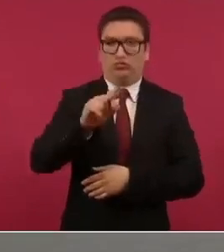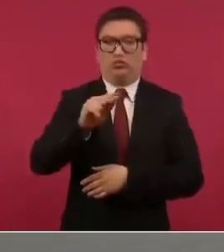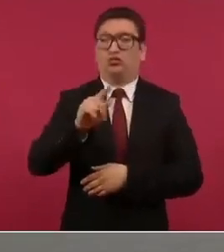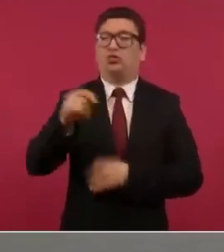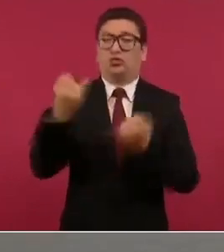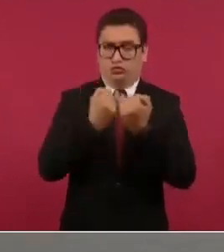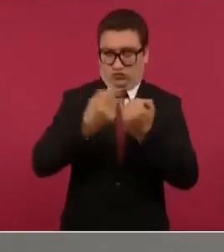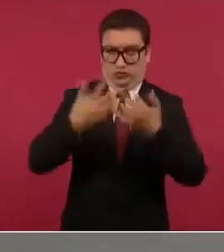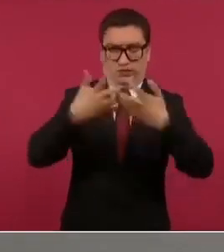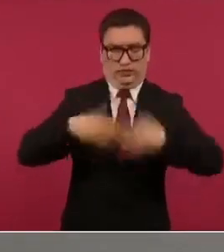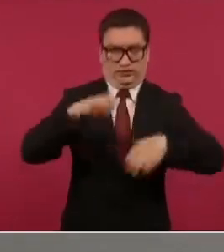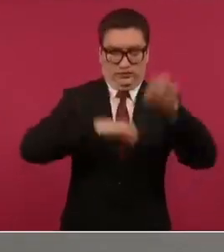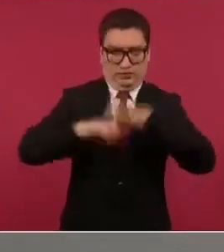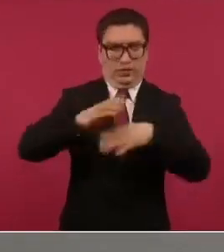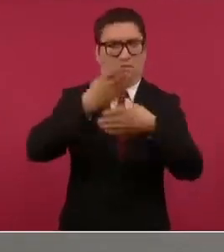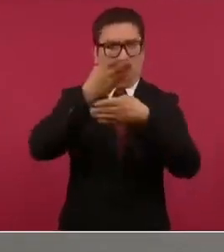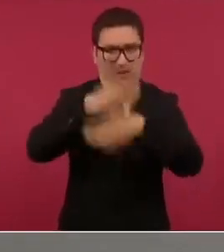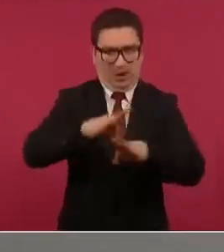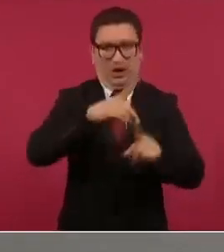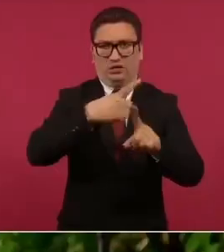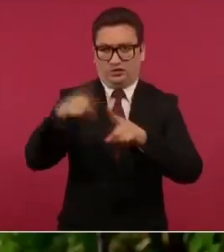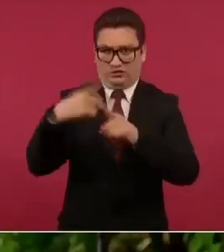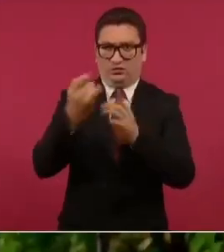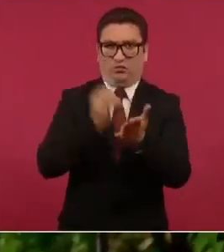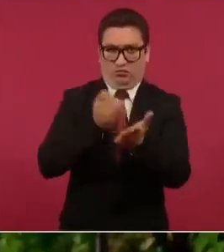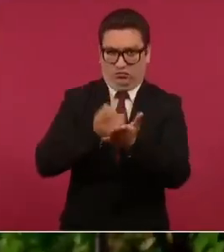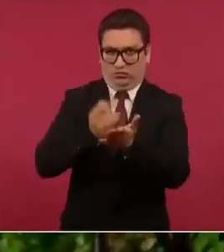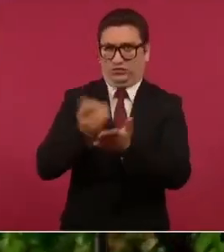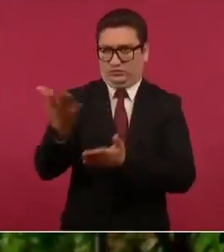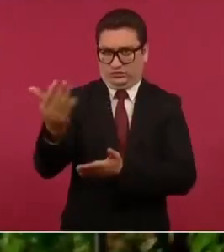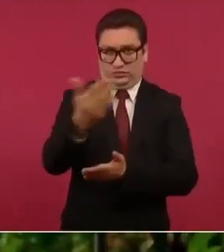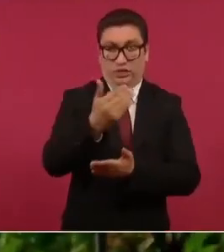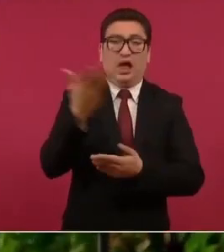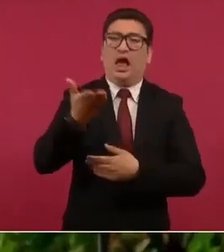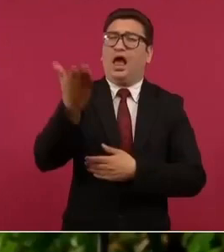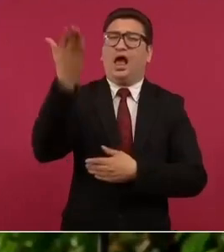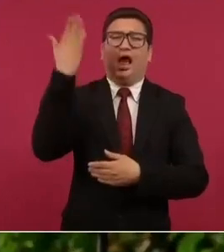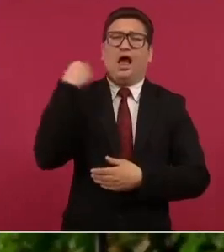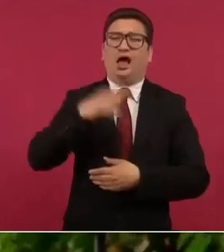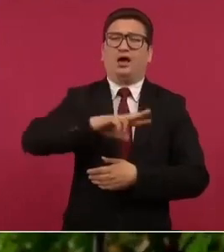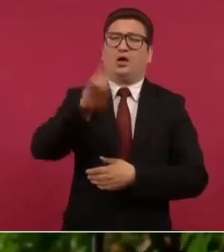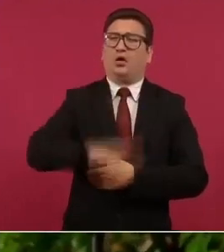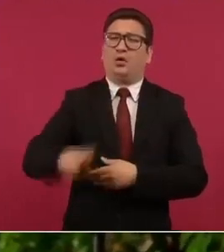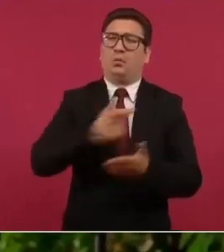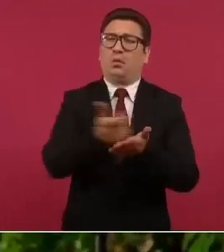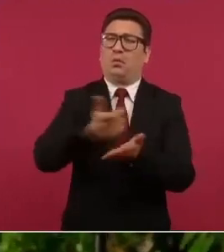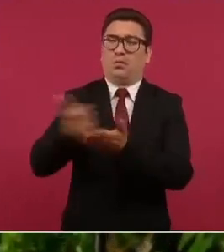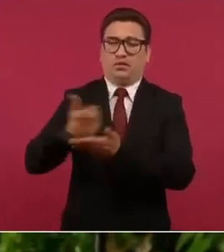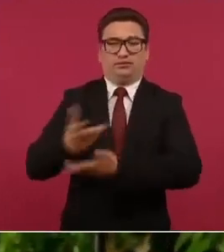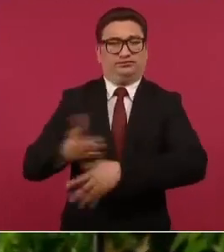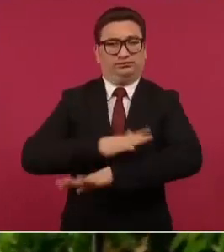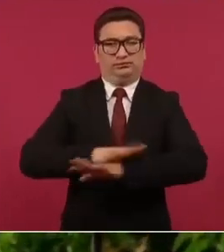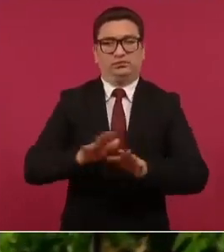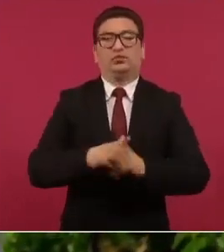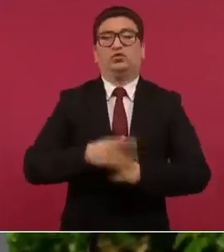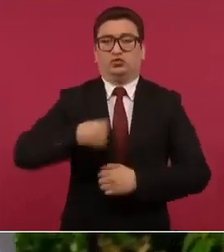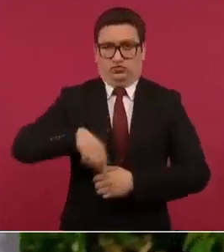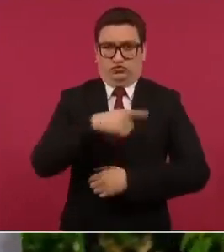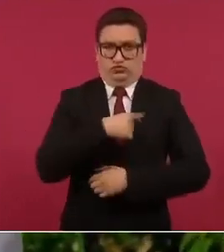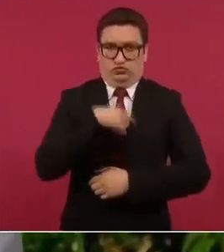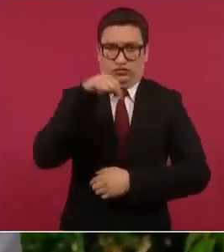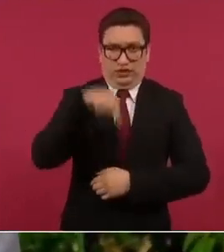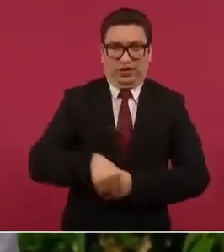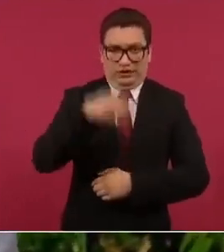grandes empresas y bancos que nunca pagaban hemos fortalecido la